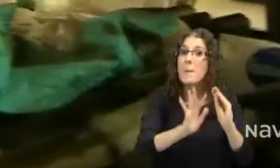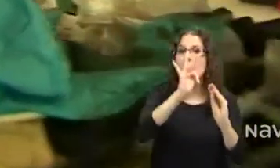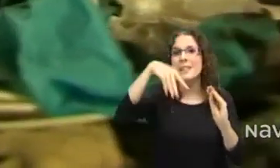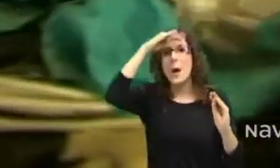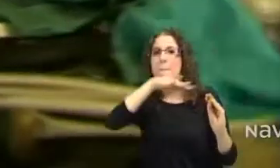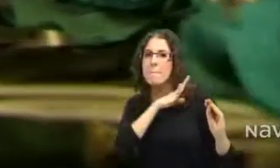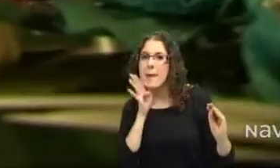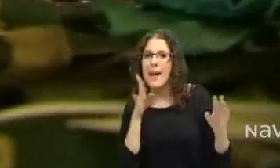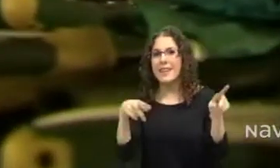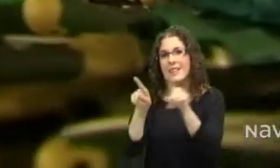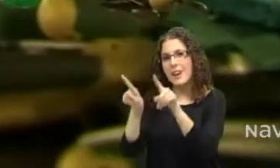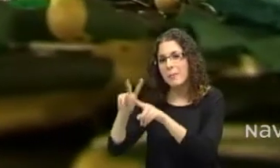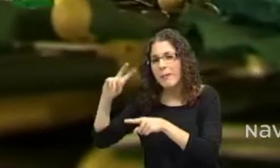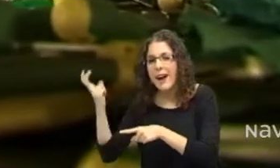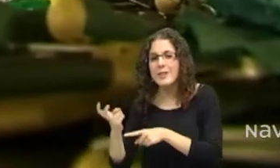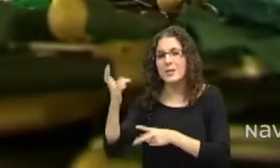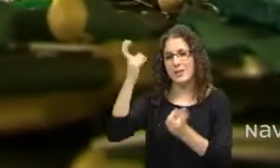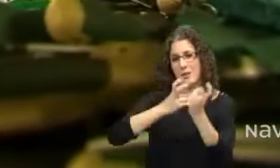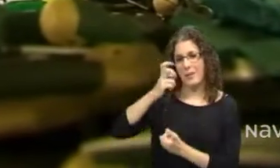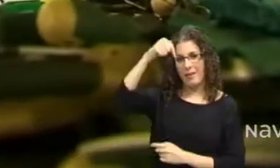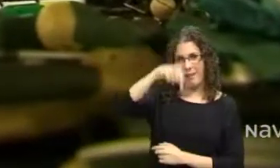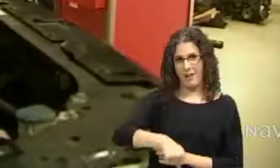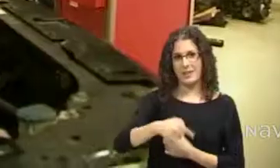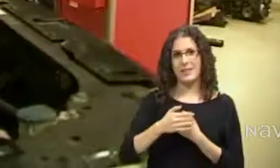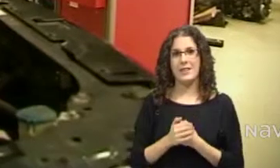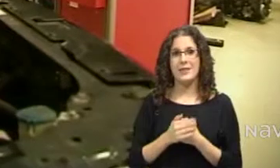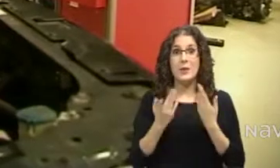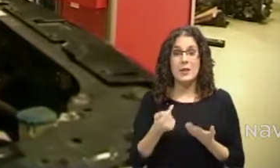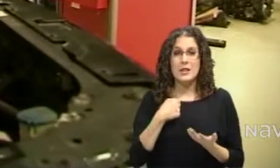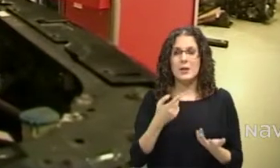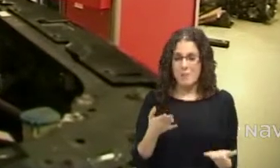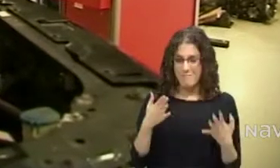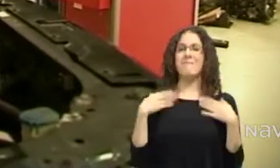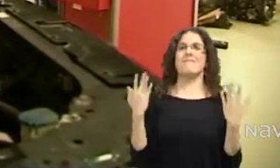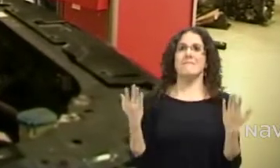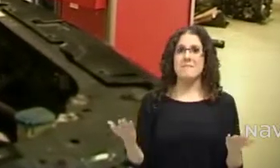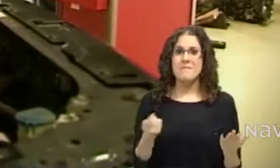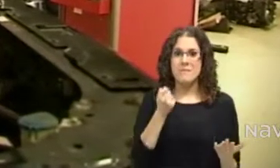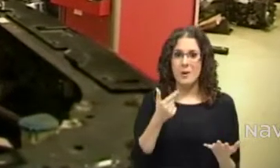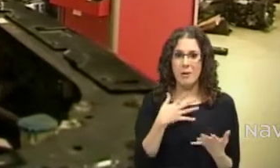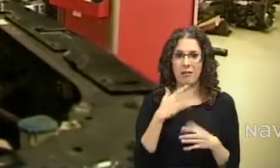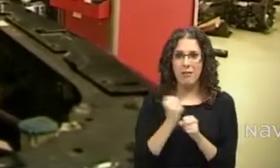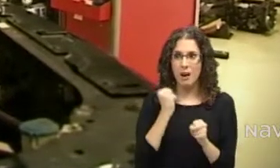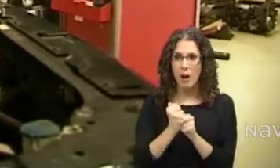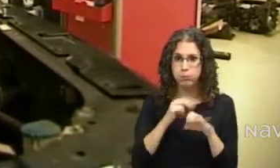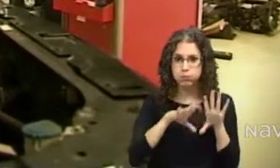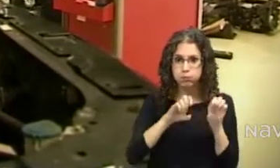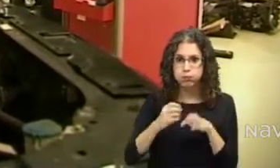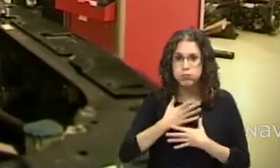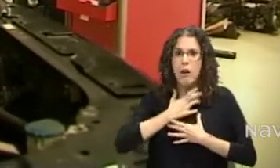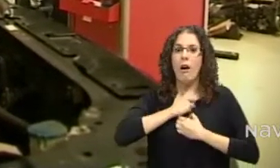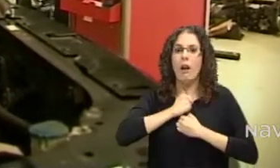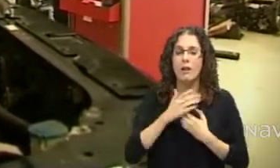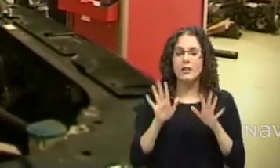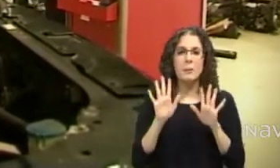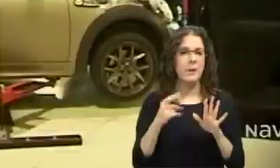la verdad es que me pilló un poco ahí de sopetón tanto trabajo, pero estoy súper agradecido. Primero